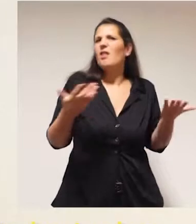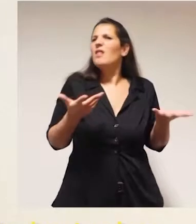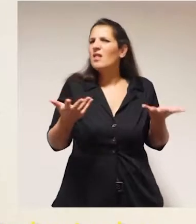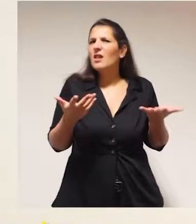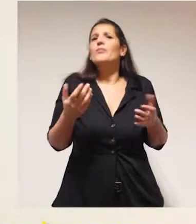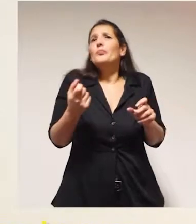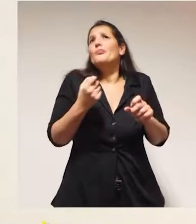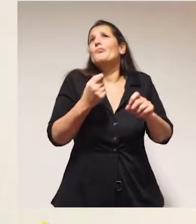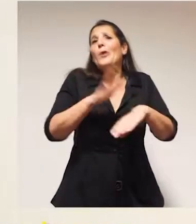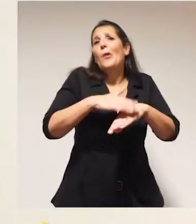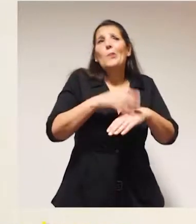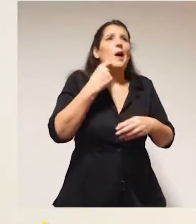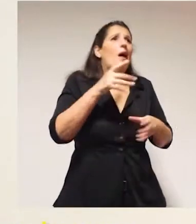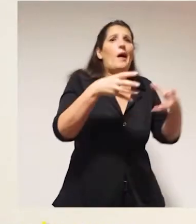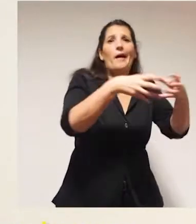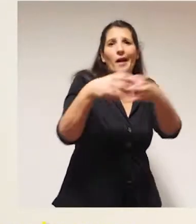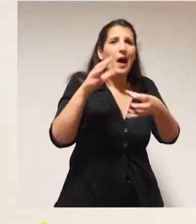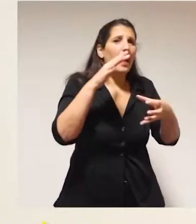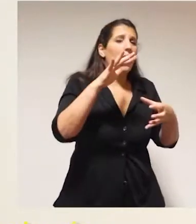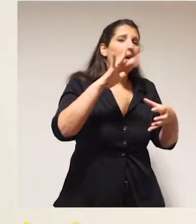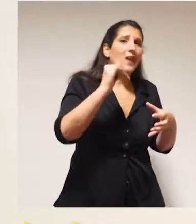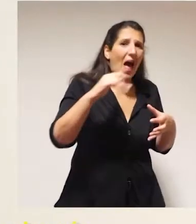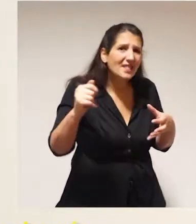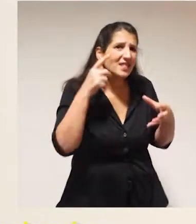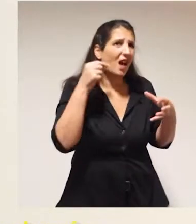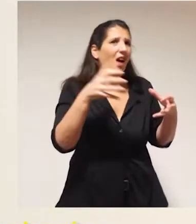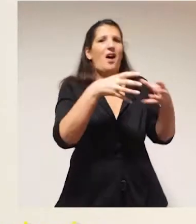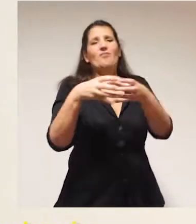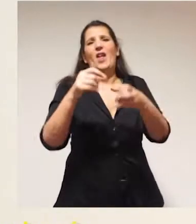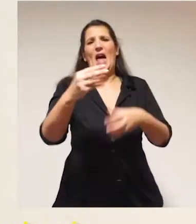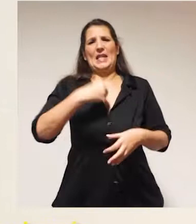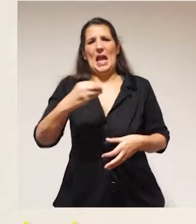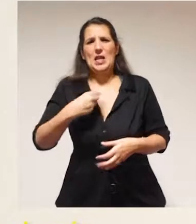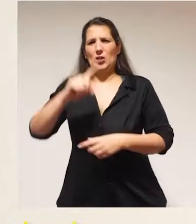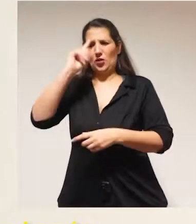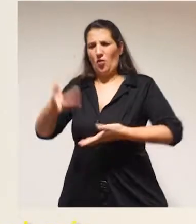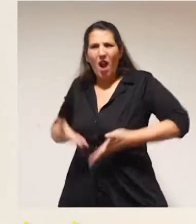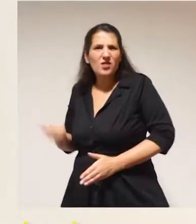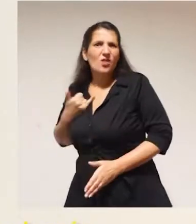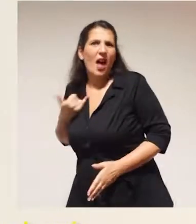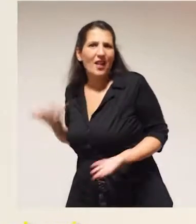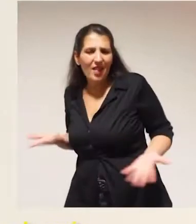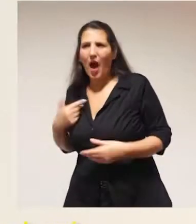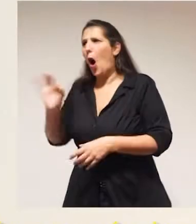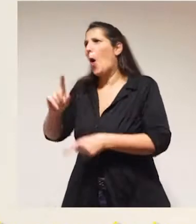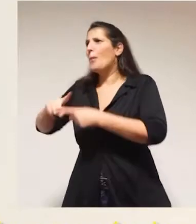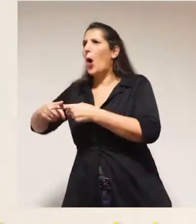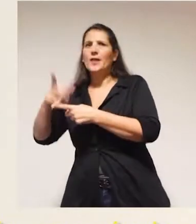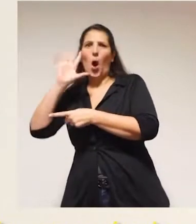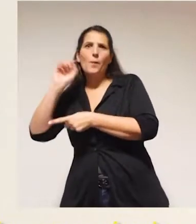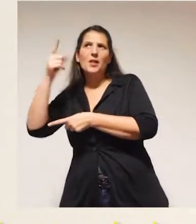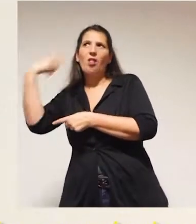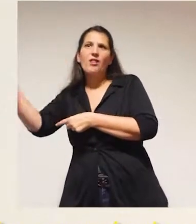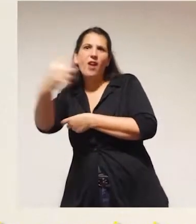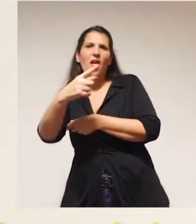discriminatorios determinados por motivos tales como la raza, la religión, la nacionalidad, la ideología, opinión